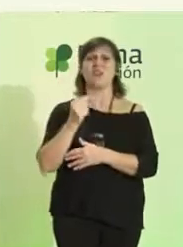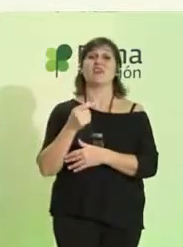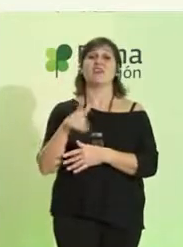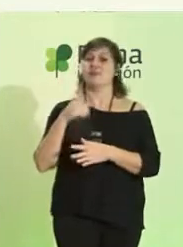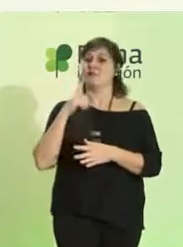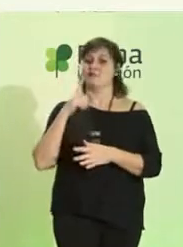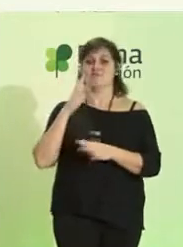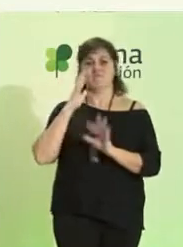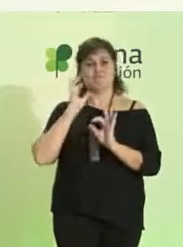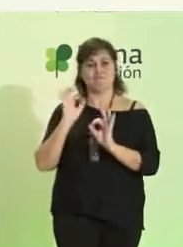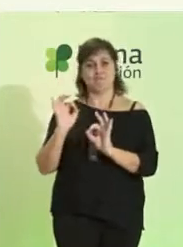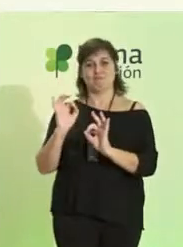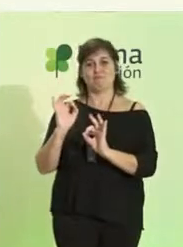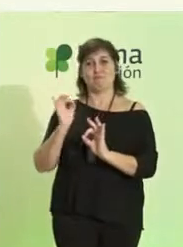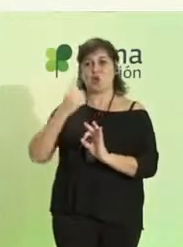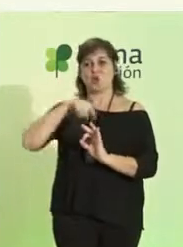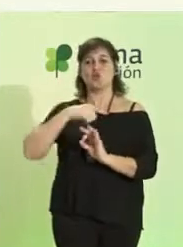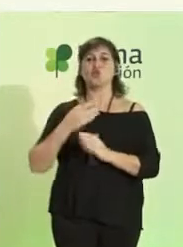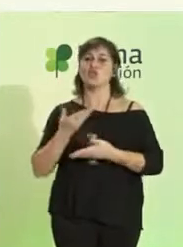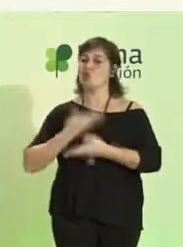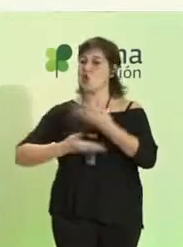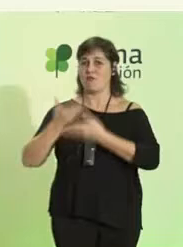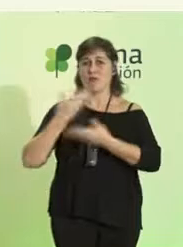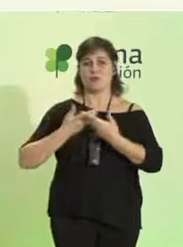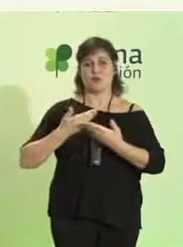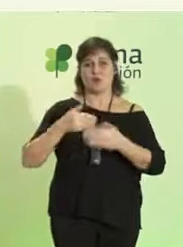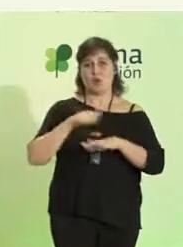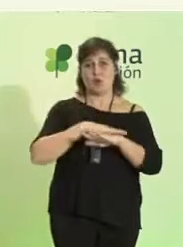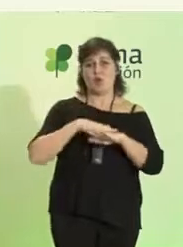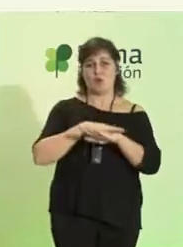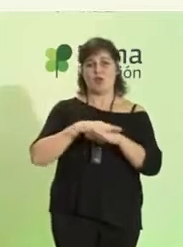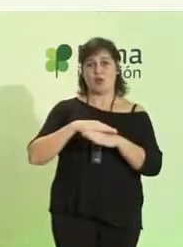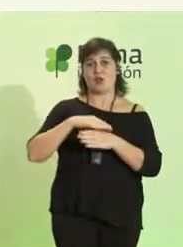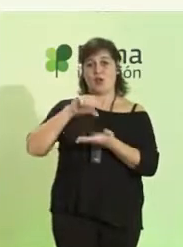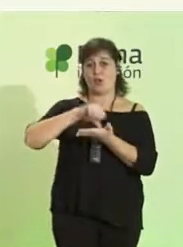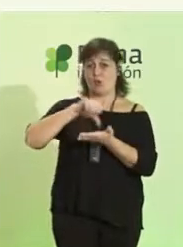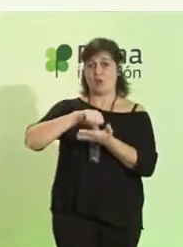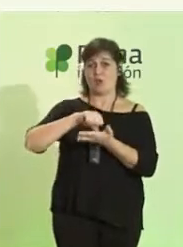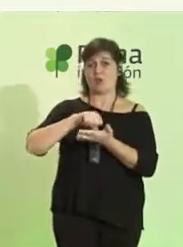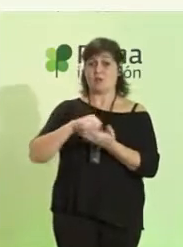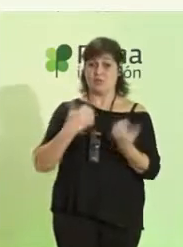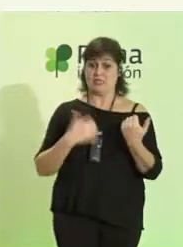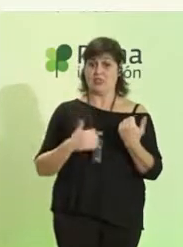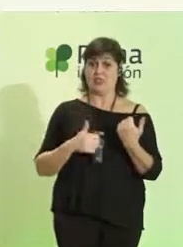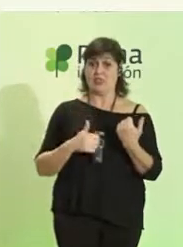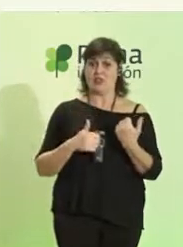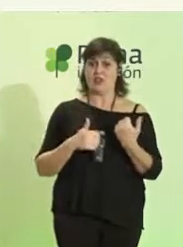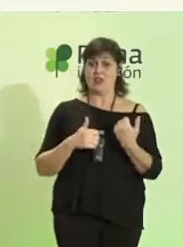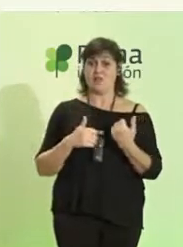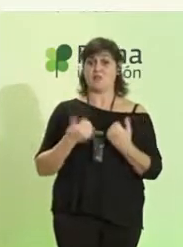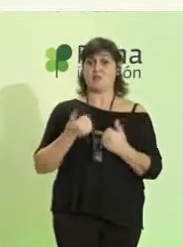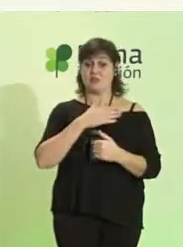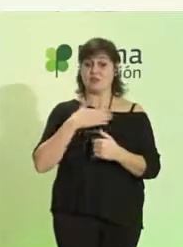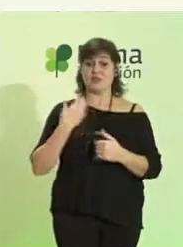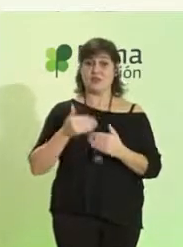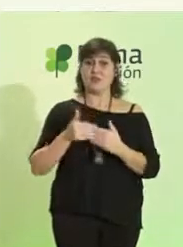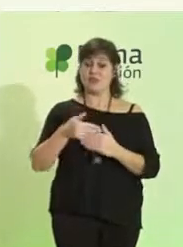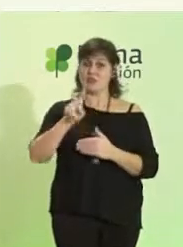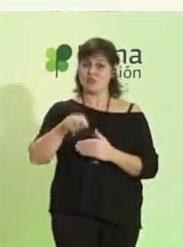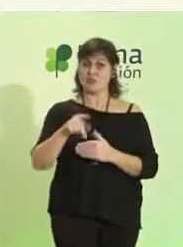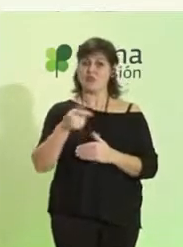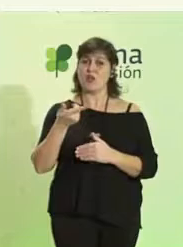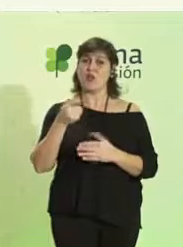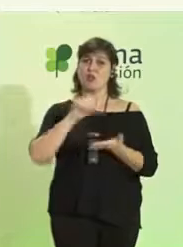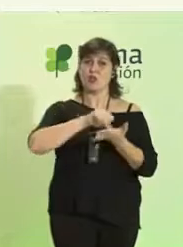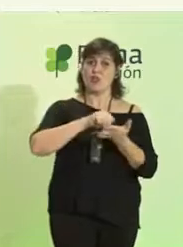siempre tendréis dentro de lo posible la colaboración de este Gobierno y de esta ciudad. Sevilla quiere ser, entendemos, una ciudad acogedora